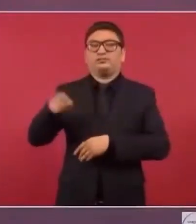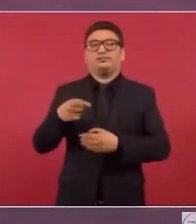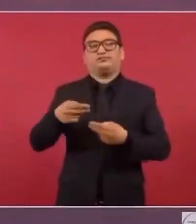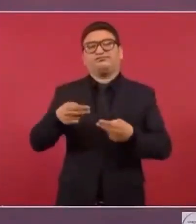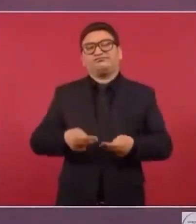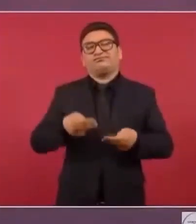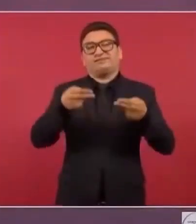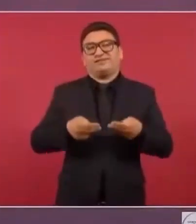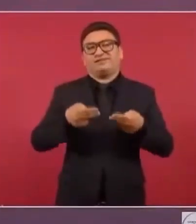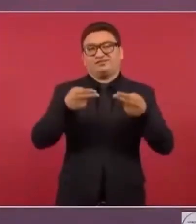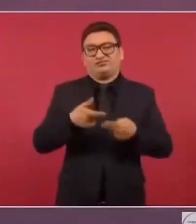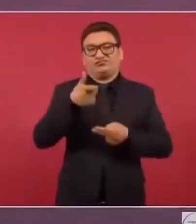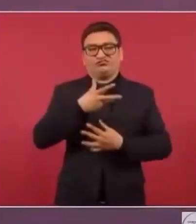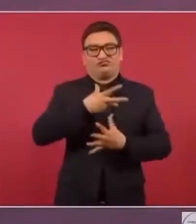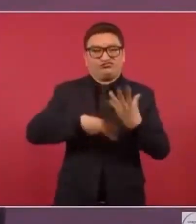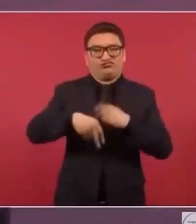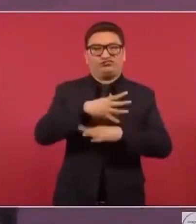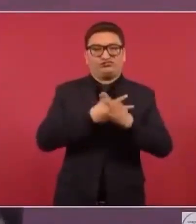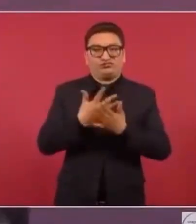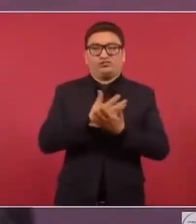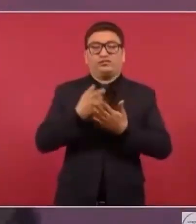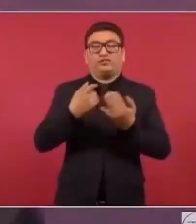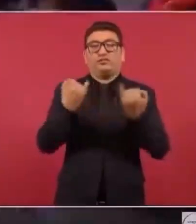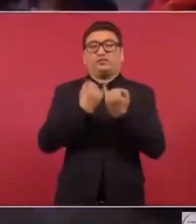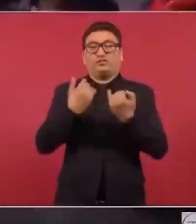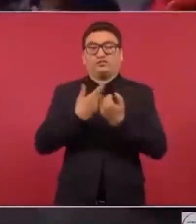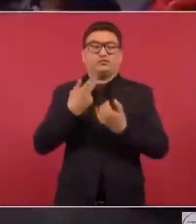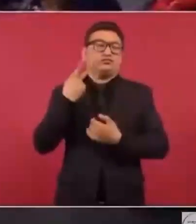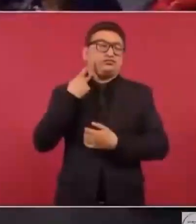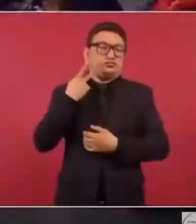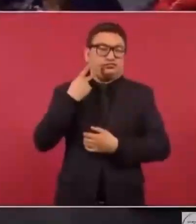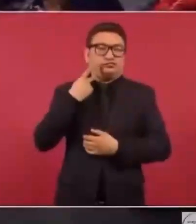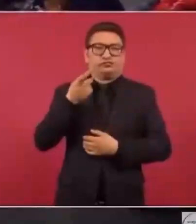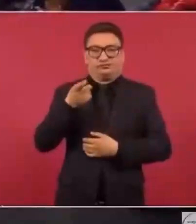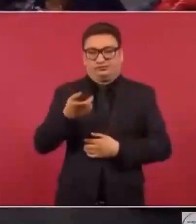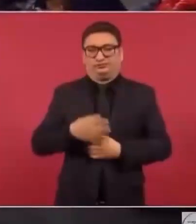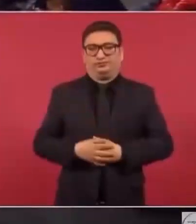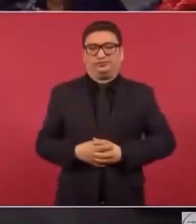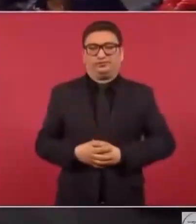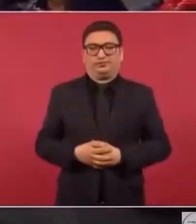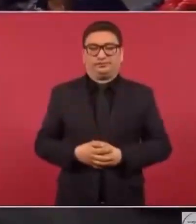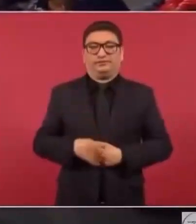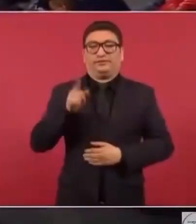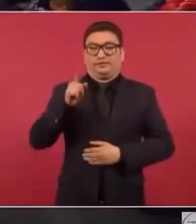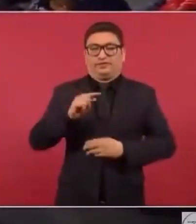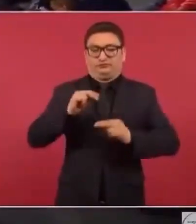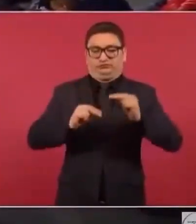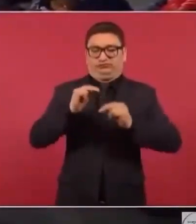económica y políticamente. Ha ido escalando.